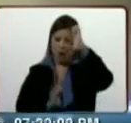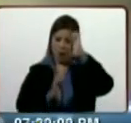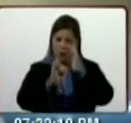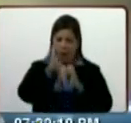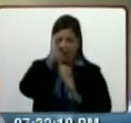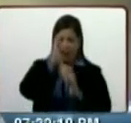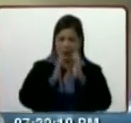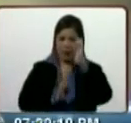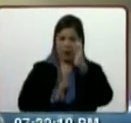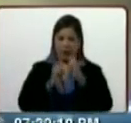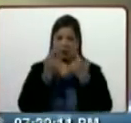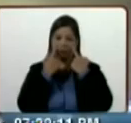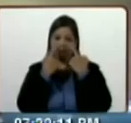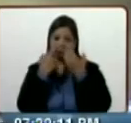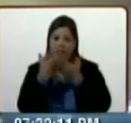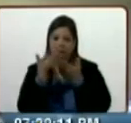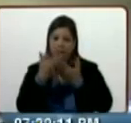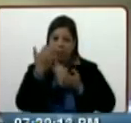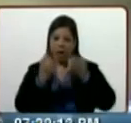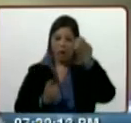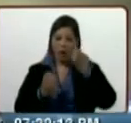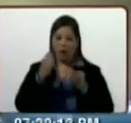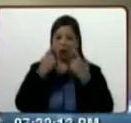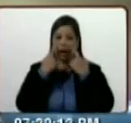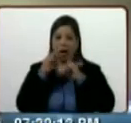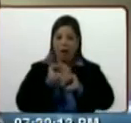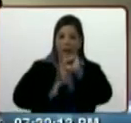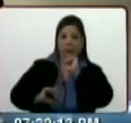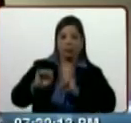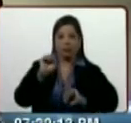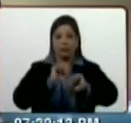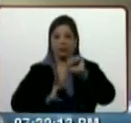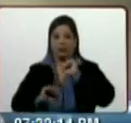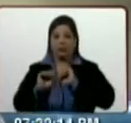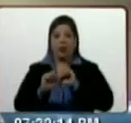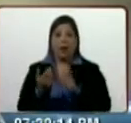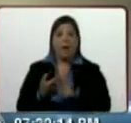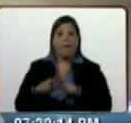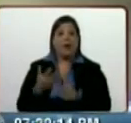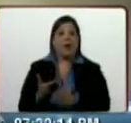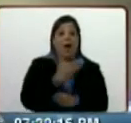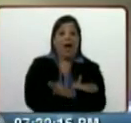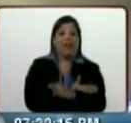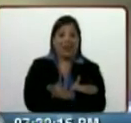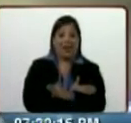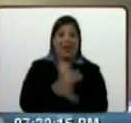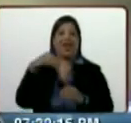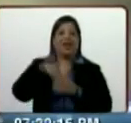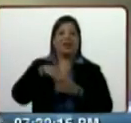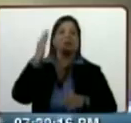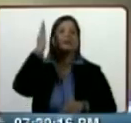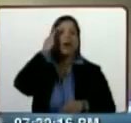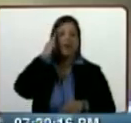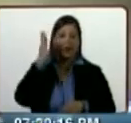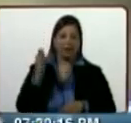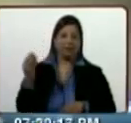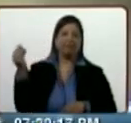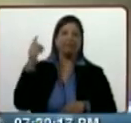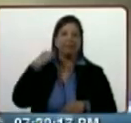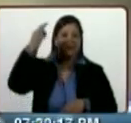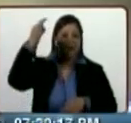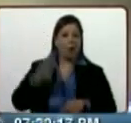vamos tomando algunas acciones para evitar ese tipo. Pero, por supuesto, antes de las elecciones, nosotros sabíamos que algunos